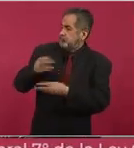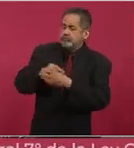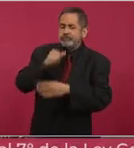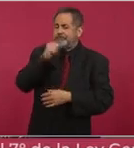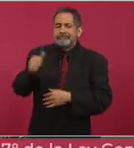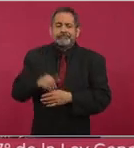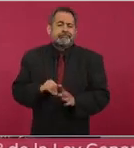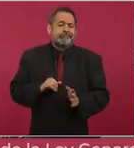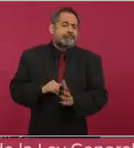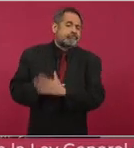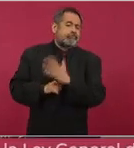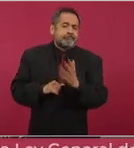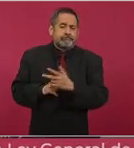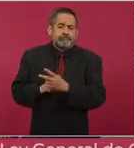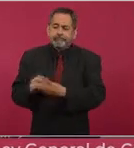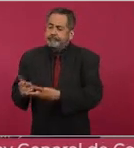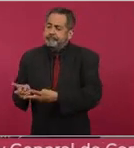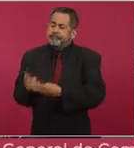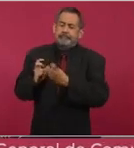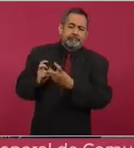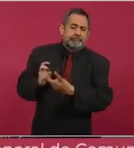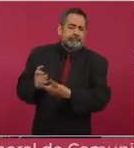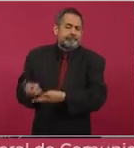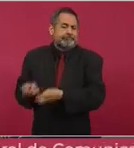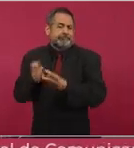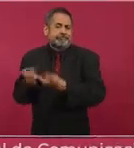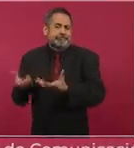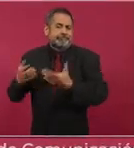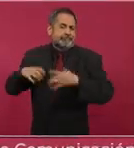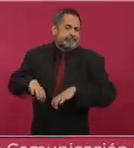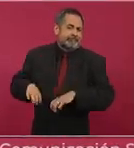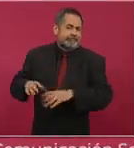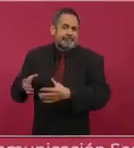dedicaban a sacarle al sudeste todas las riquezas.